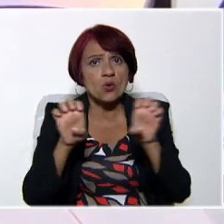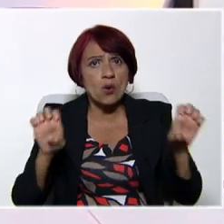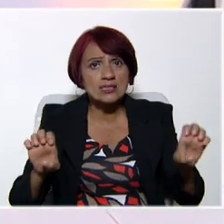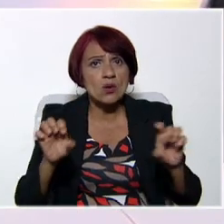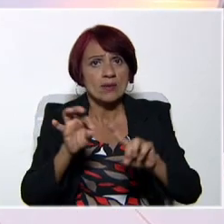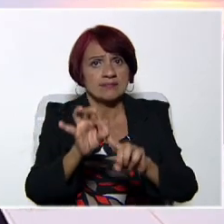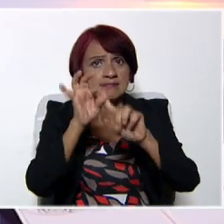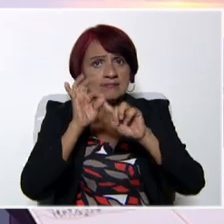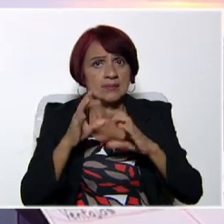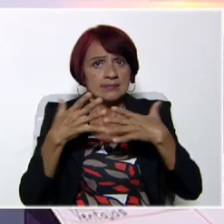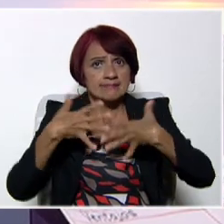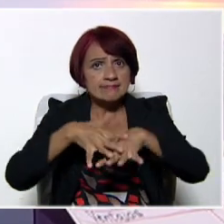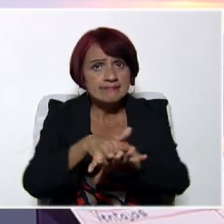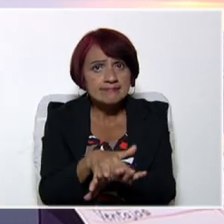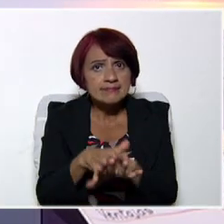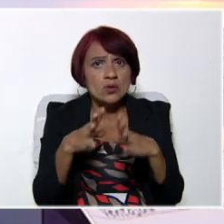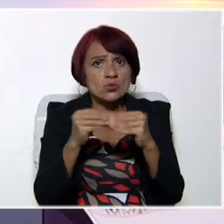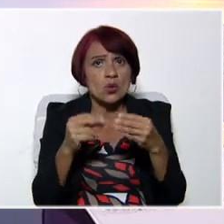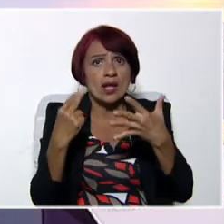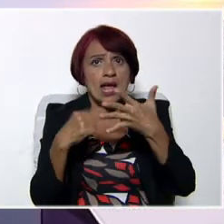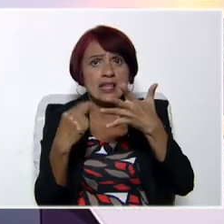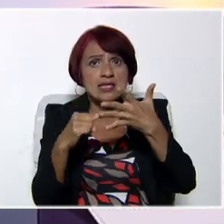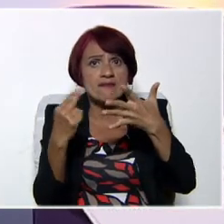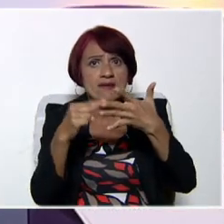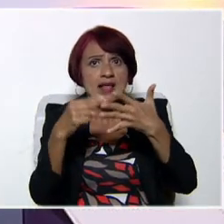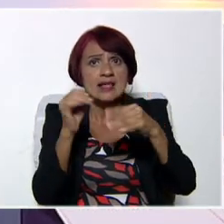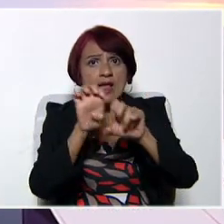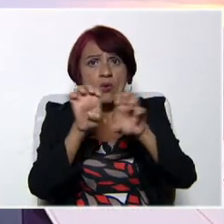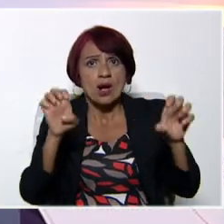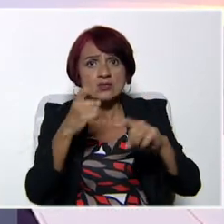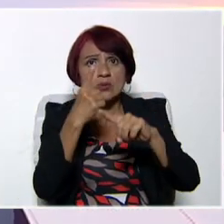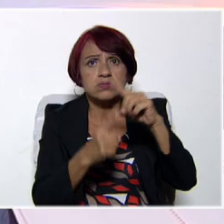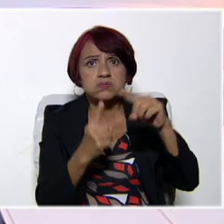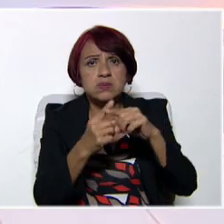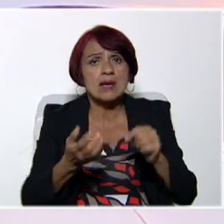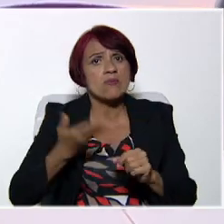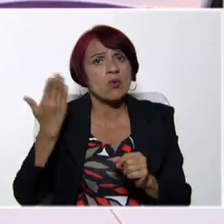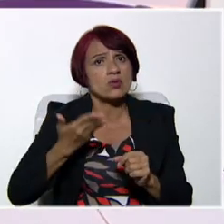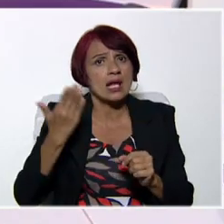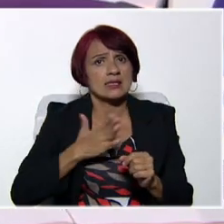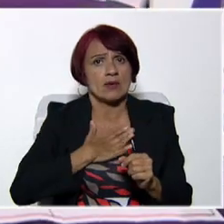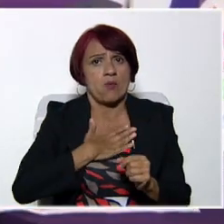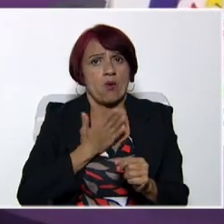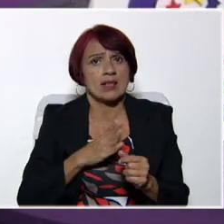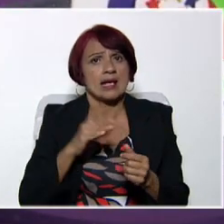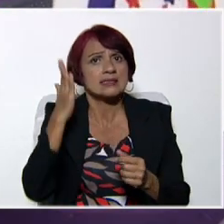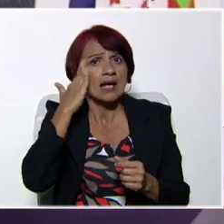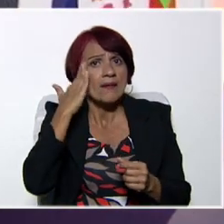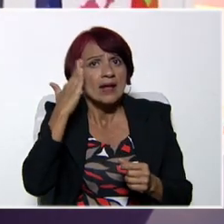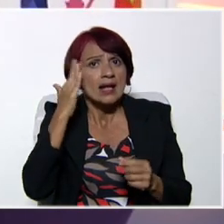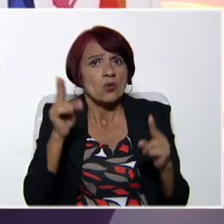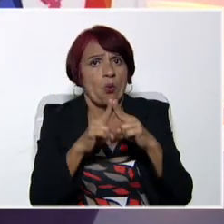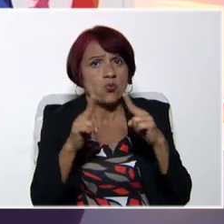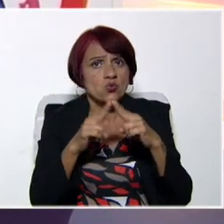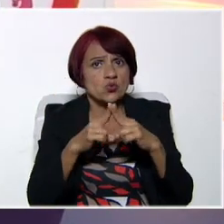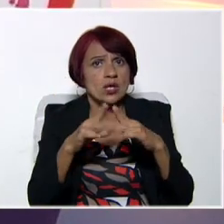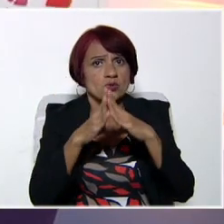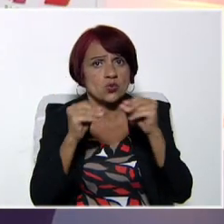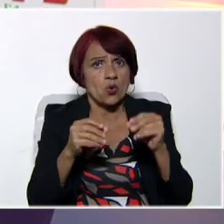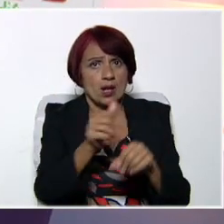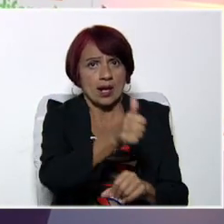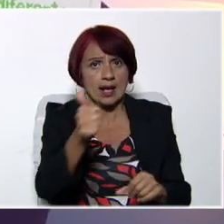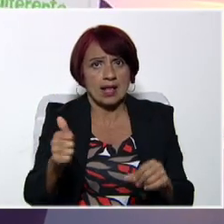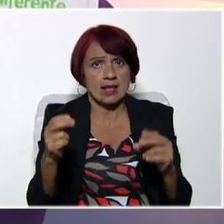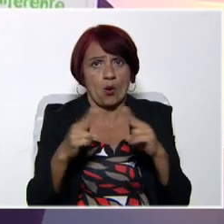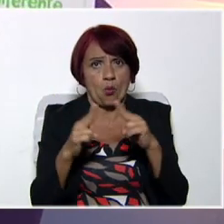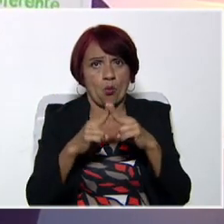especiales integrados en el nivel de educación media, es necesario que ellos puedan obtener cada uno de esos